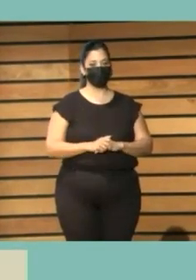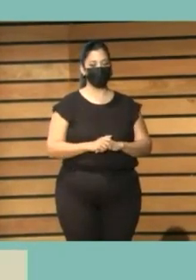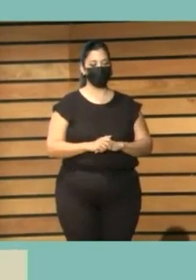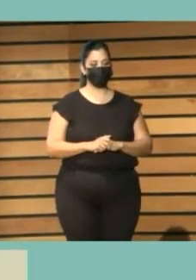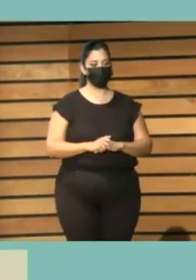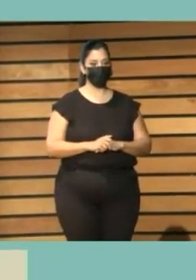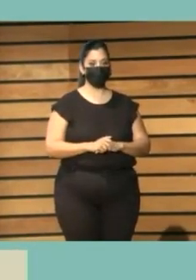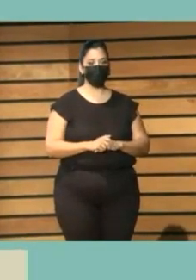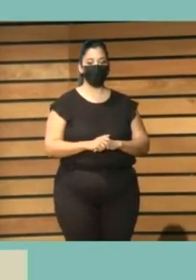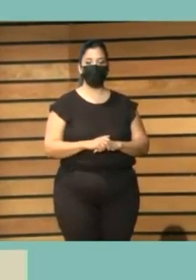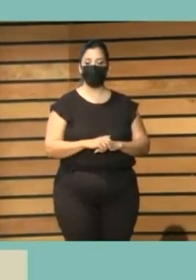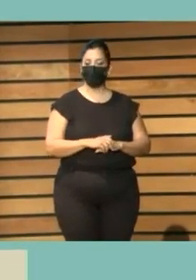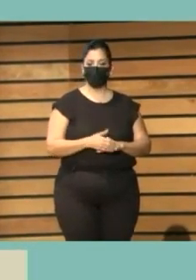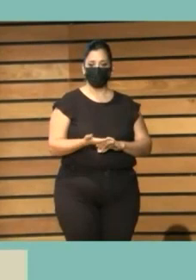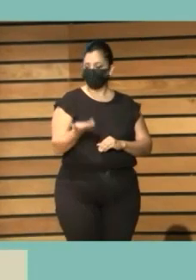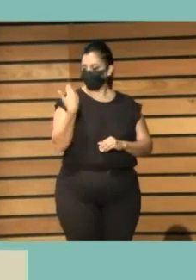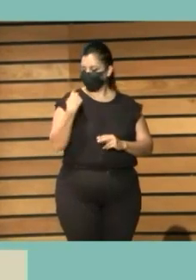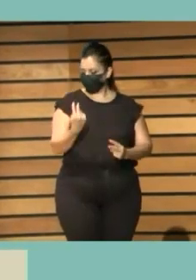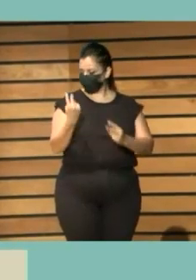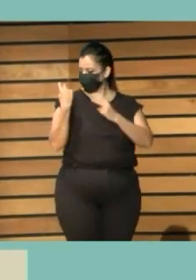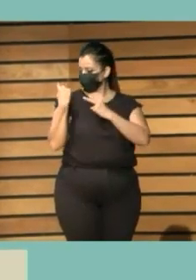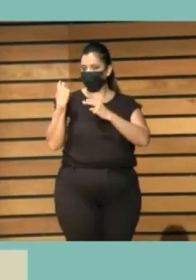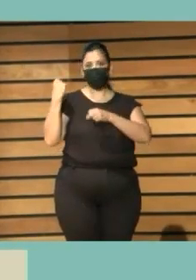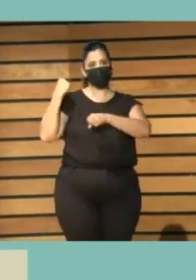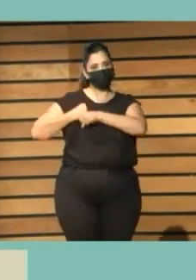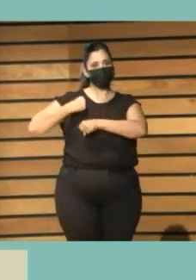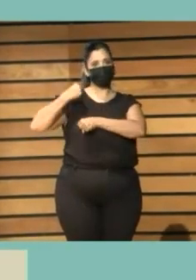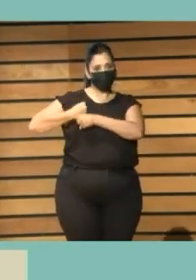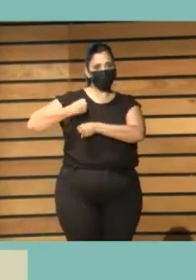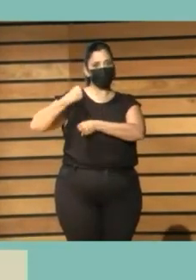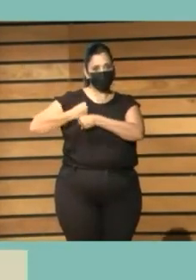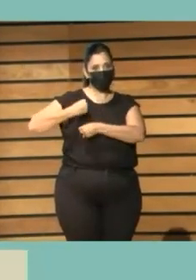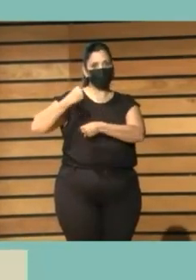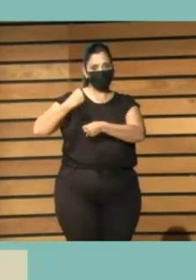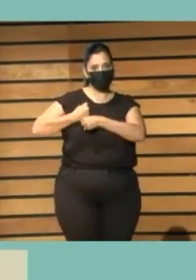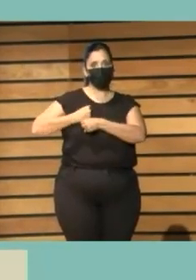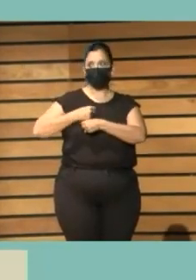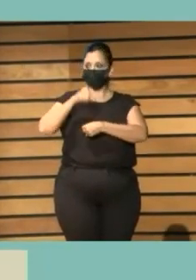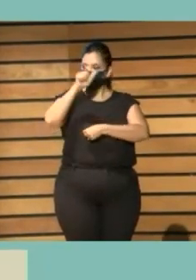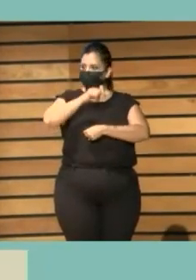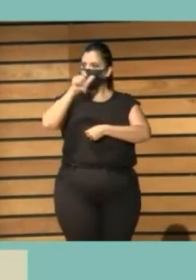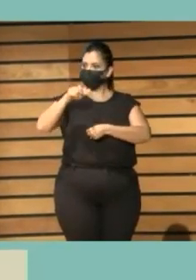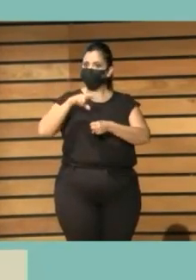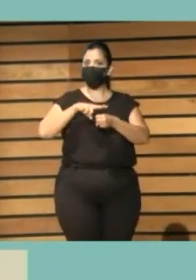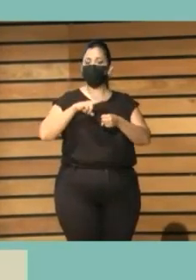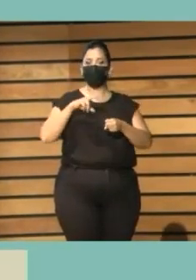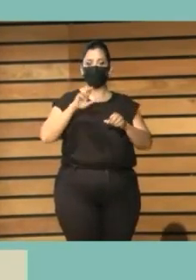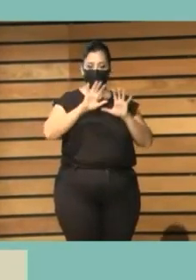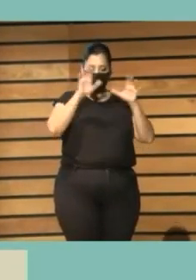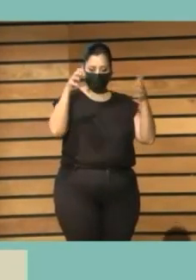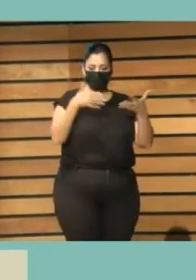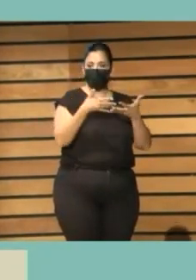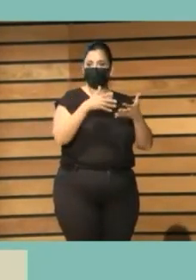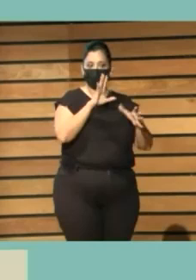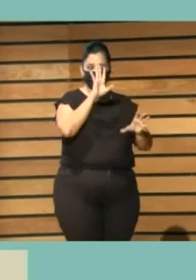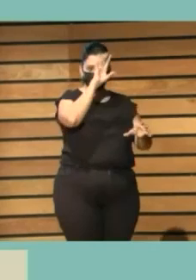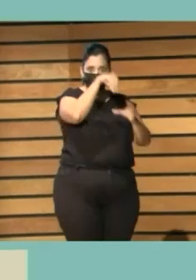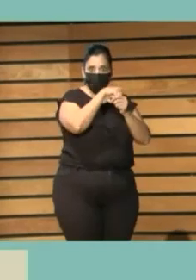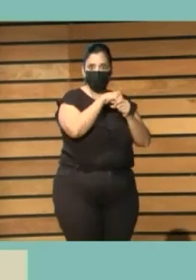Se ha trabajado mucho y hay muchas, han habido muchas y muy buenas comunidades virtuales de lectura.